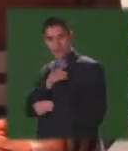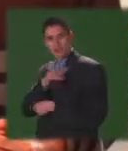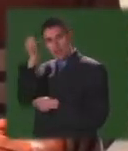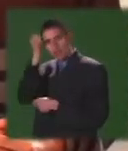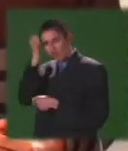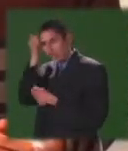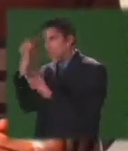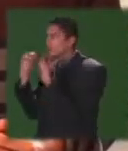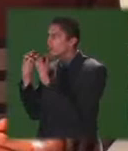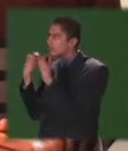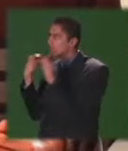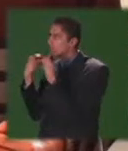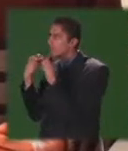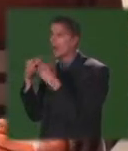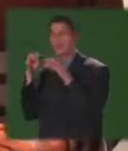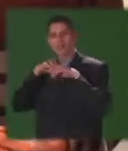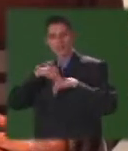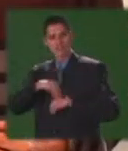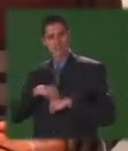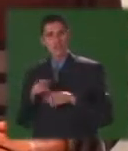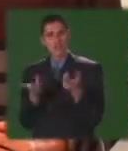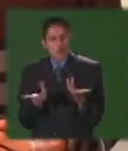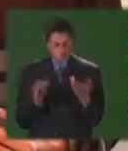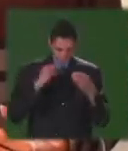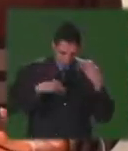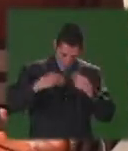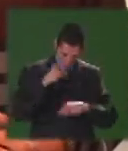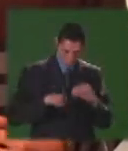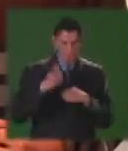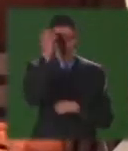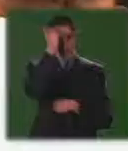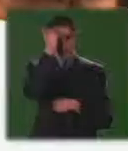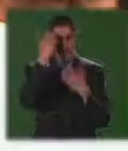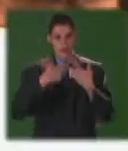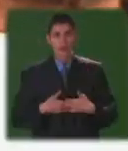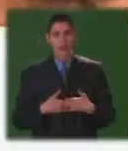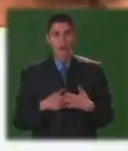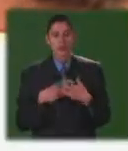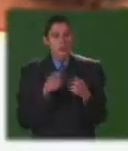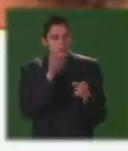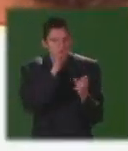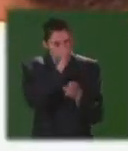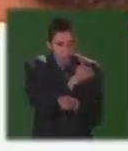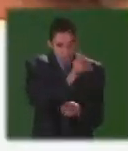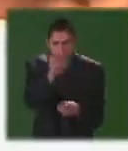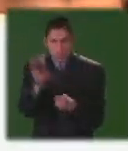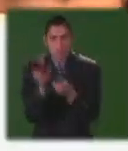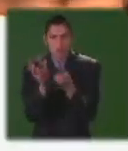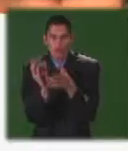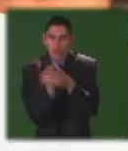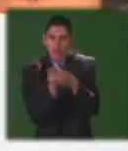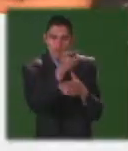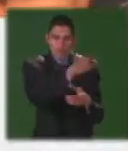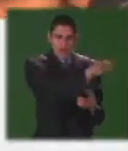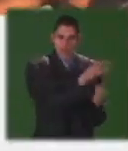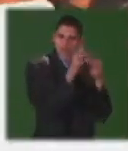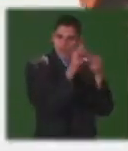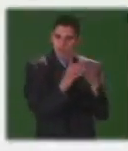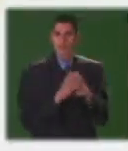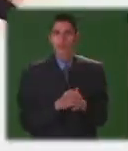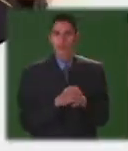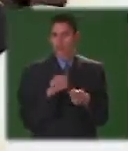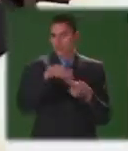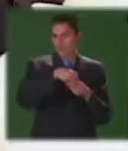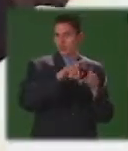momentos de formación que le procuran al estudiante la construcción y reconstrucción de su rol de educador. Con